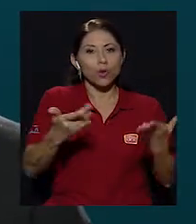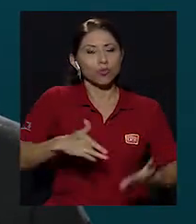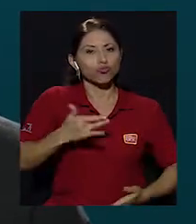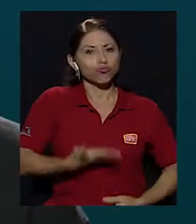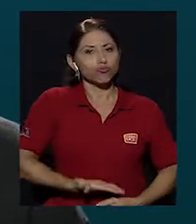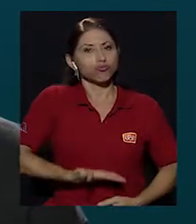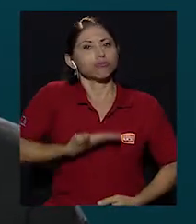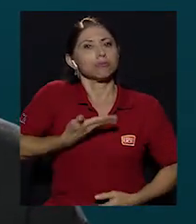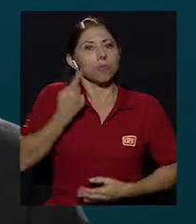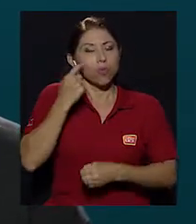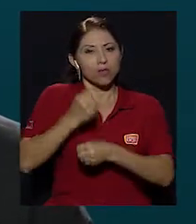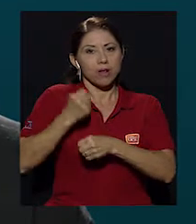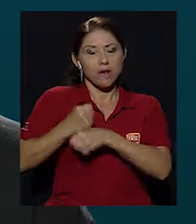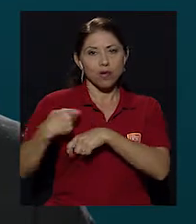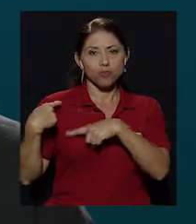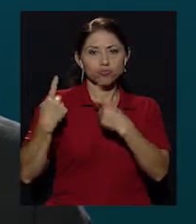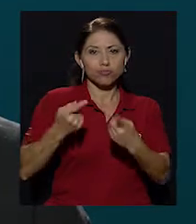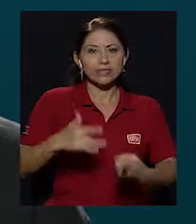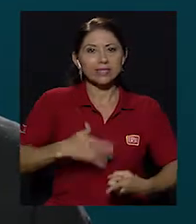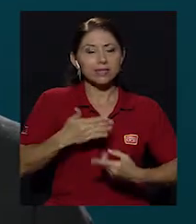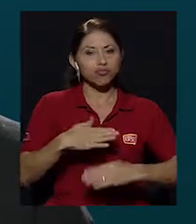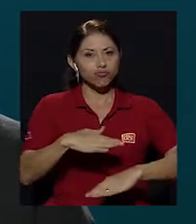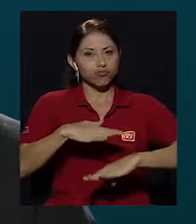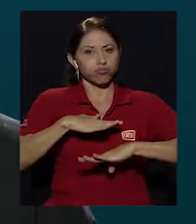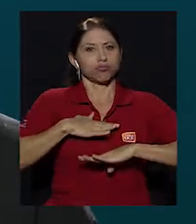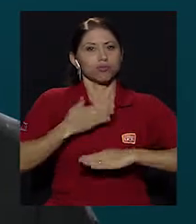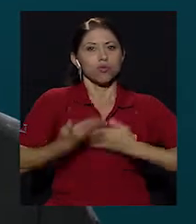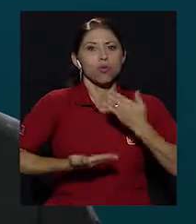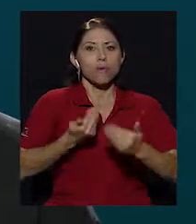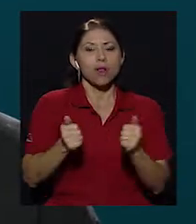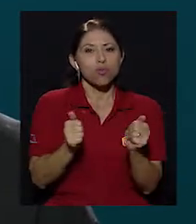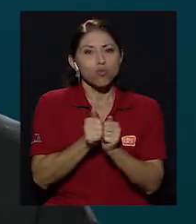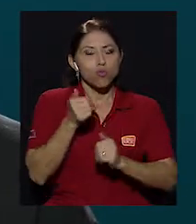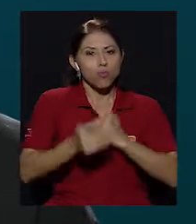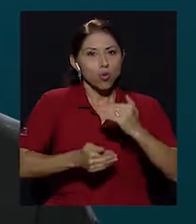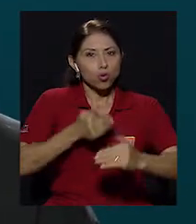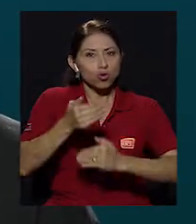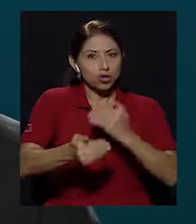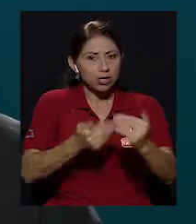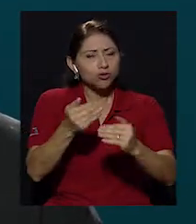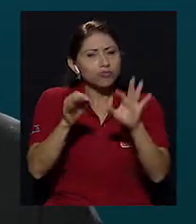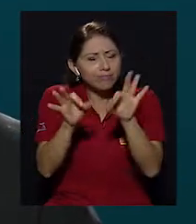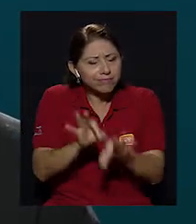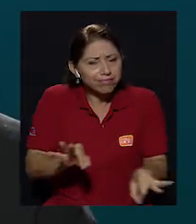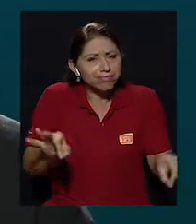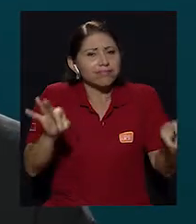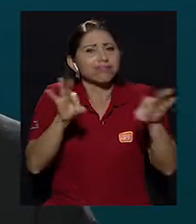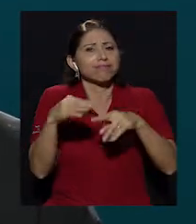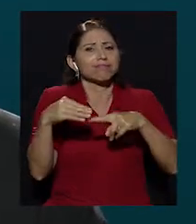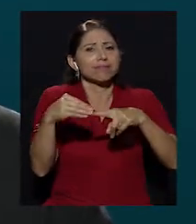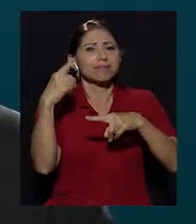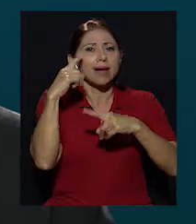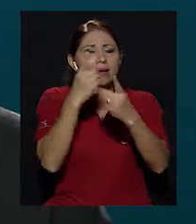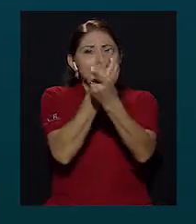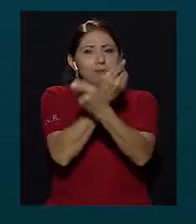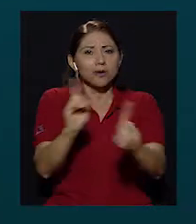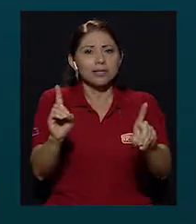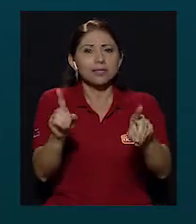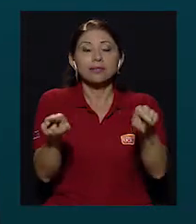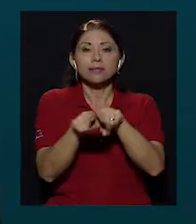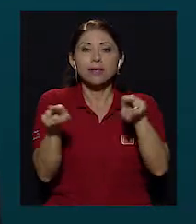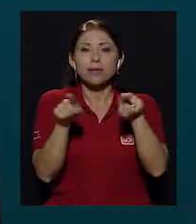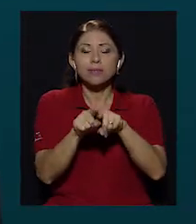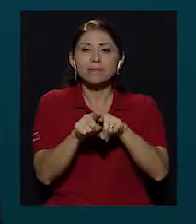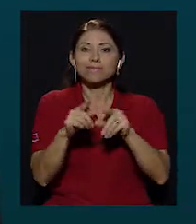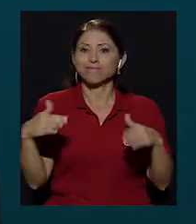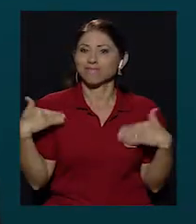realizado y satisfechos de haber colaborado con un proceso que sabemos es vital para la democracia. Nos